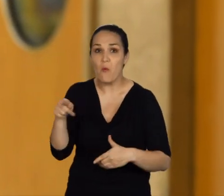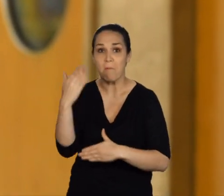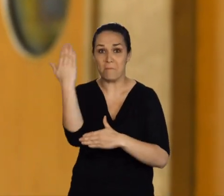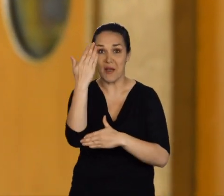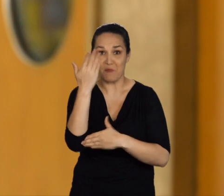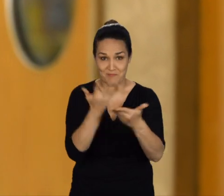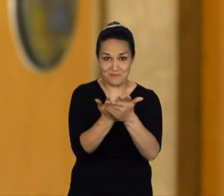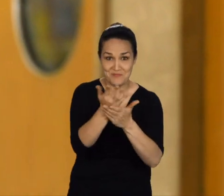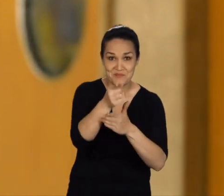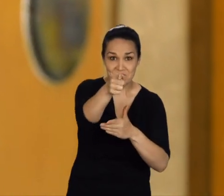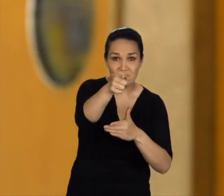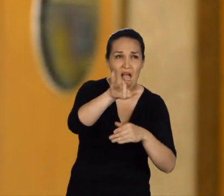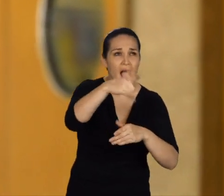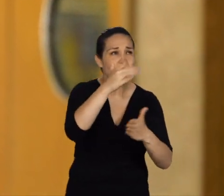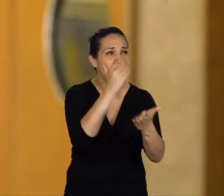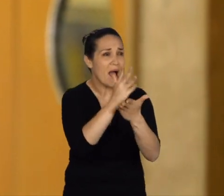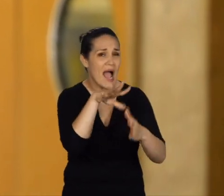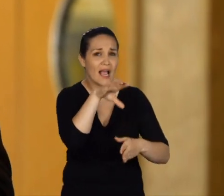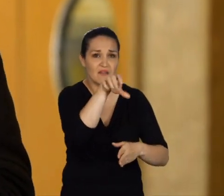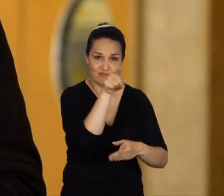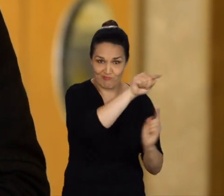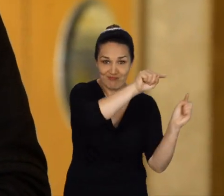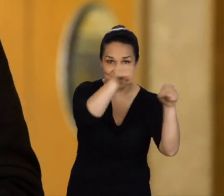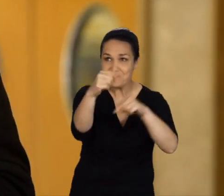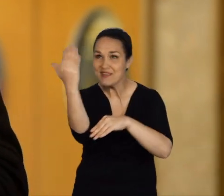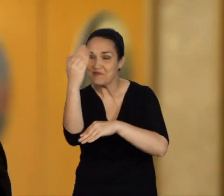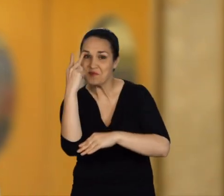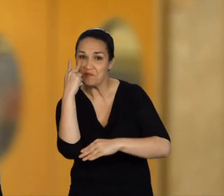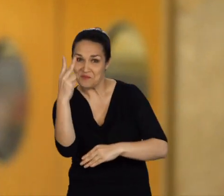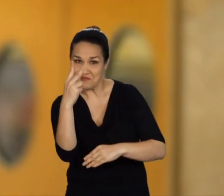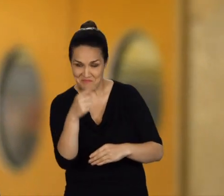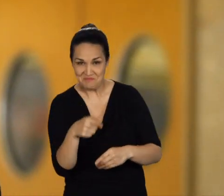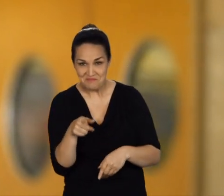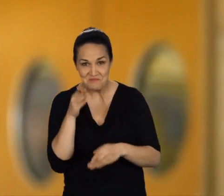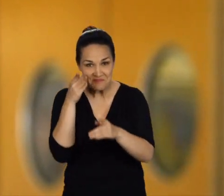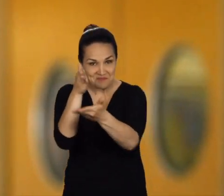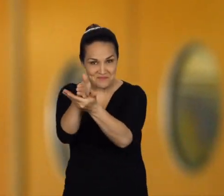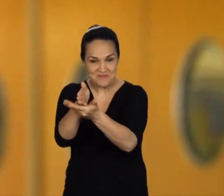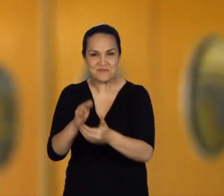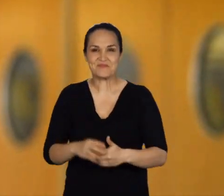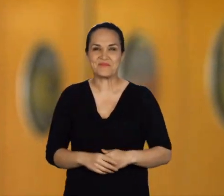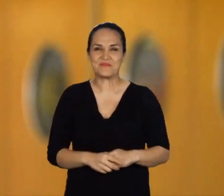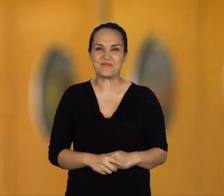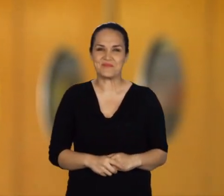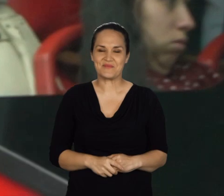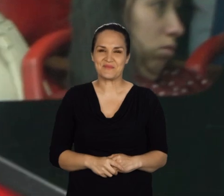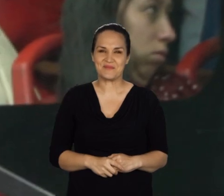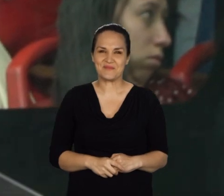gran película que podemos recomendarle a quienes estén pasando por un tratamiento oncológico. De Gitalo.